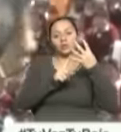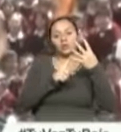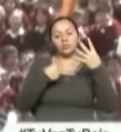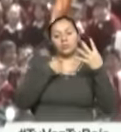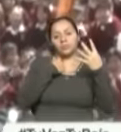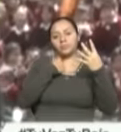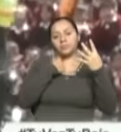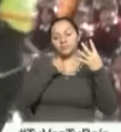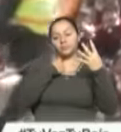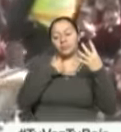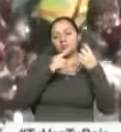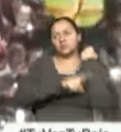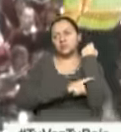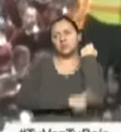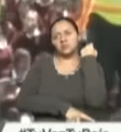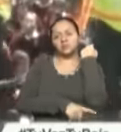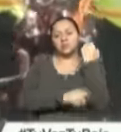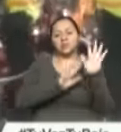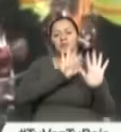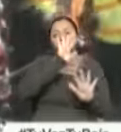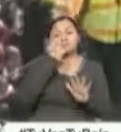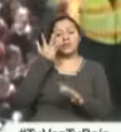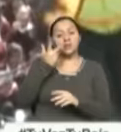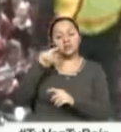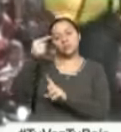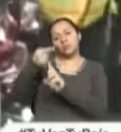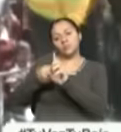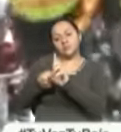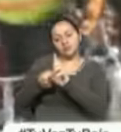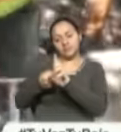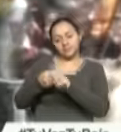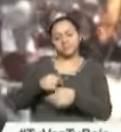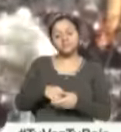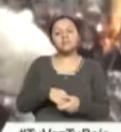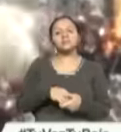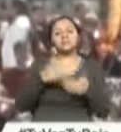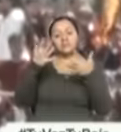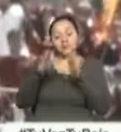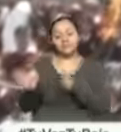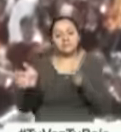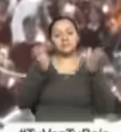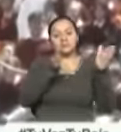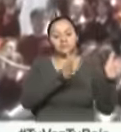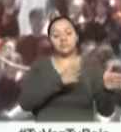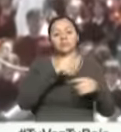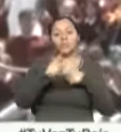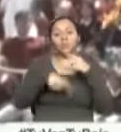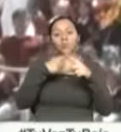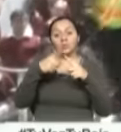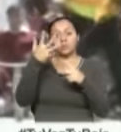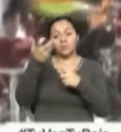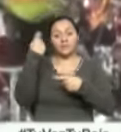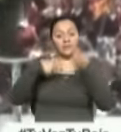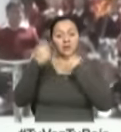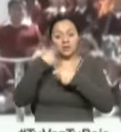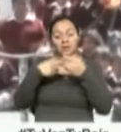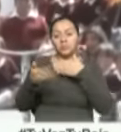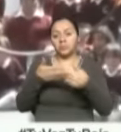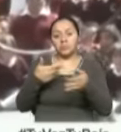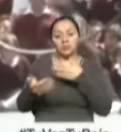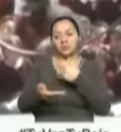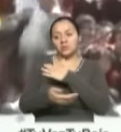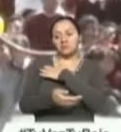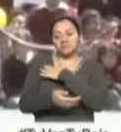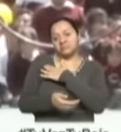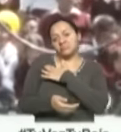una sanción privativa de la libertad de 15 a 30 días. Y ya los que quieran y no